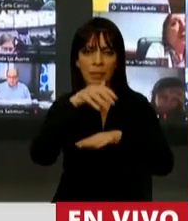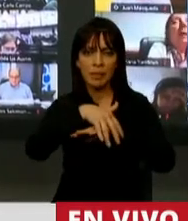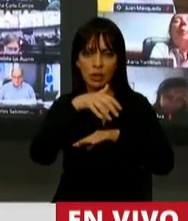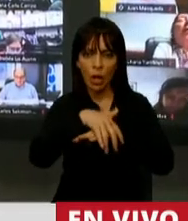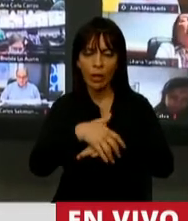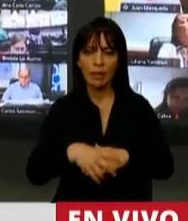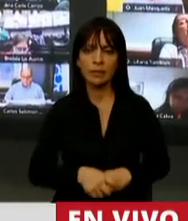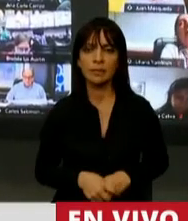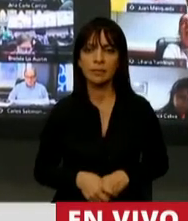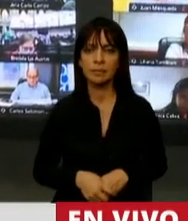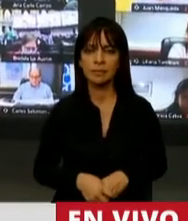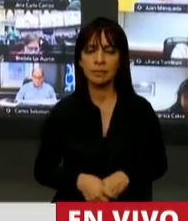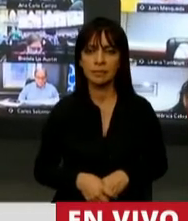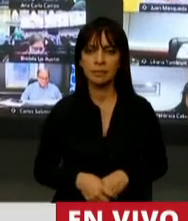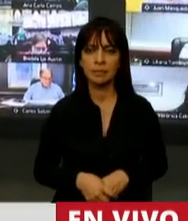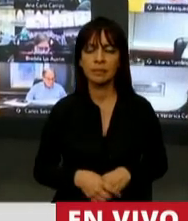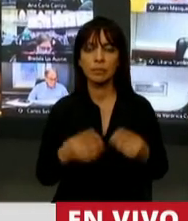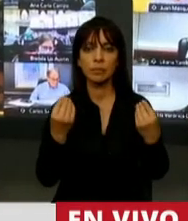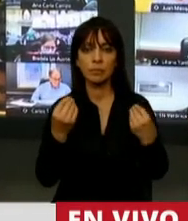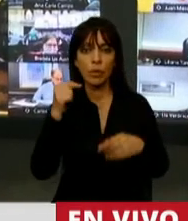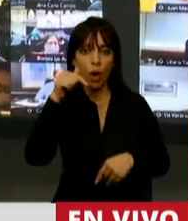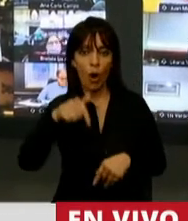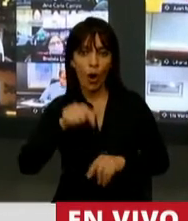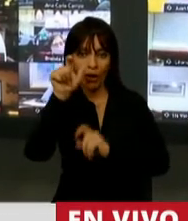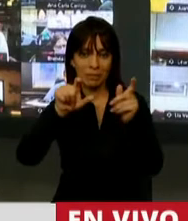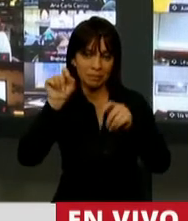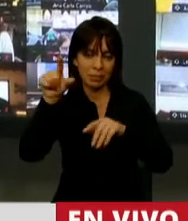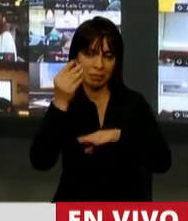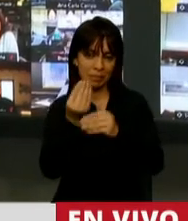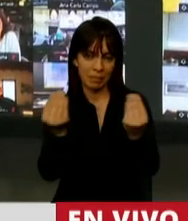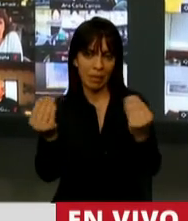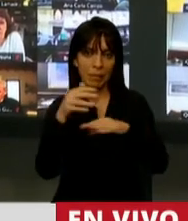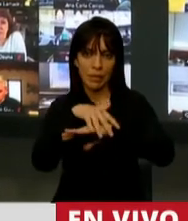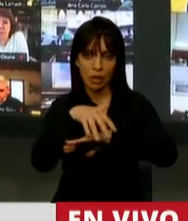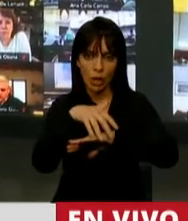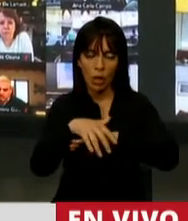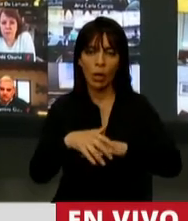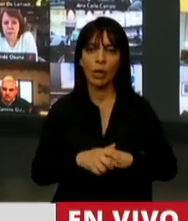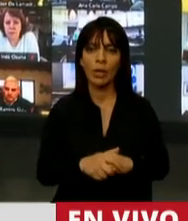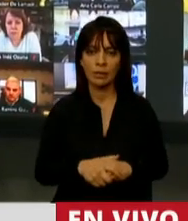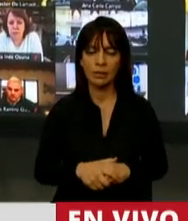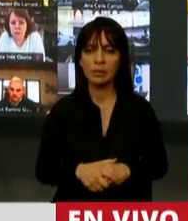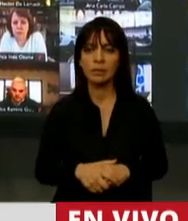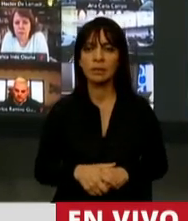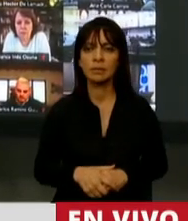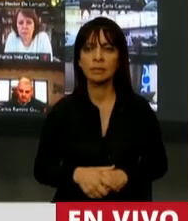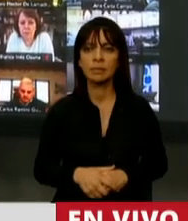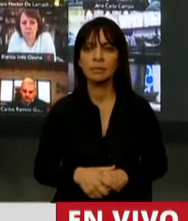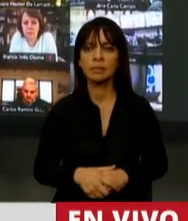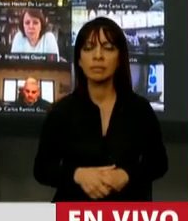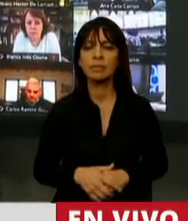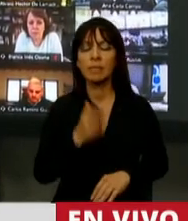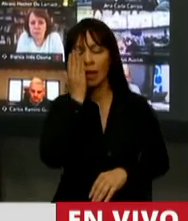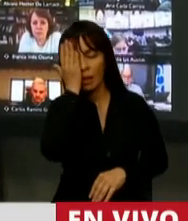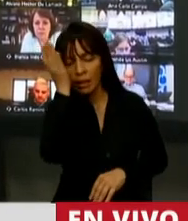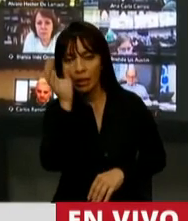porque hoy los misioneros, buena parte de los misioneros, no han